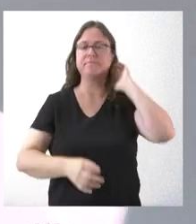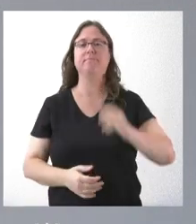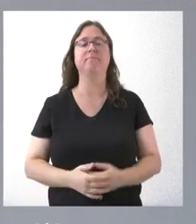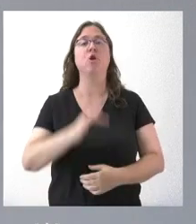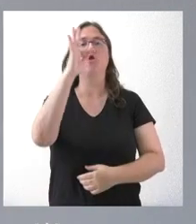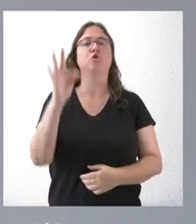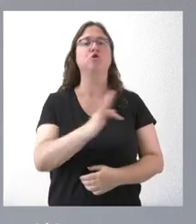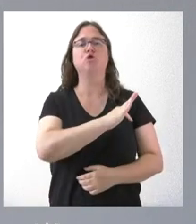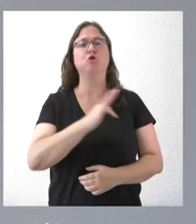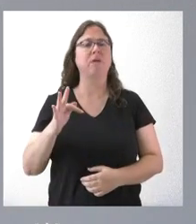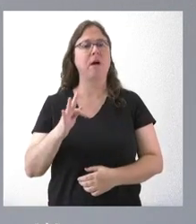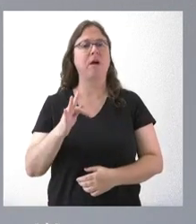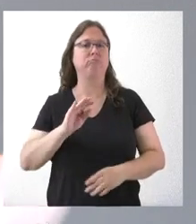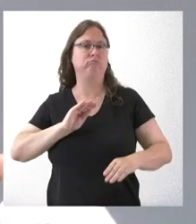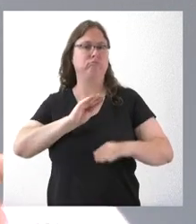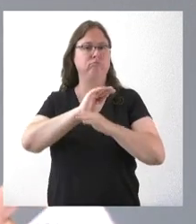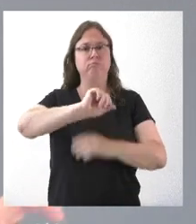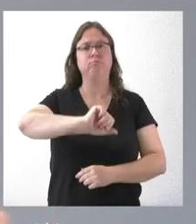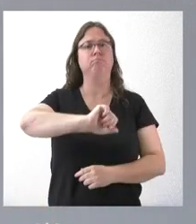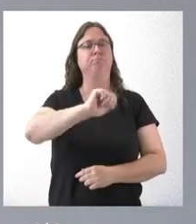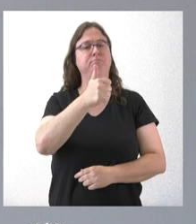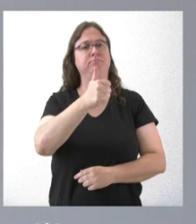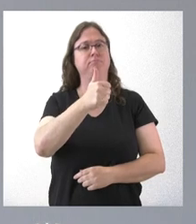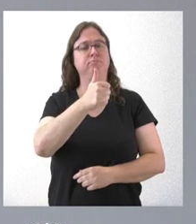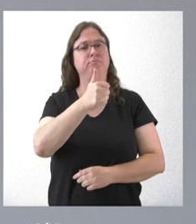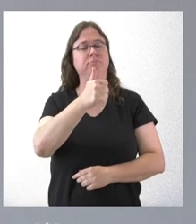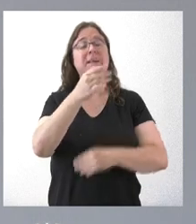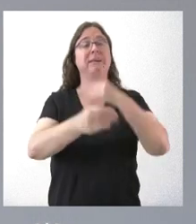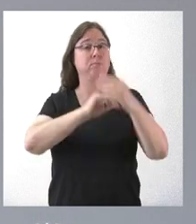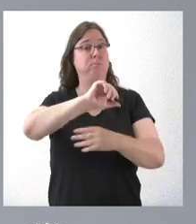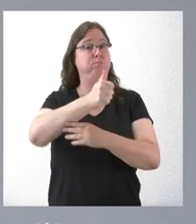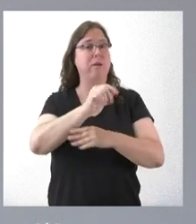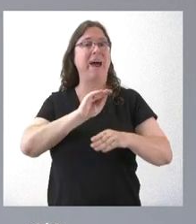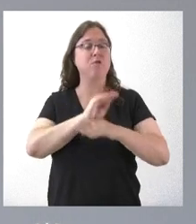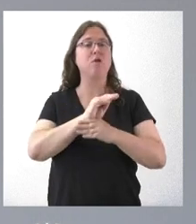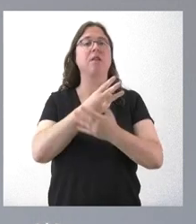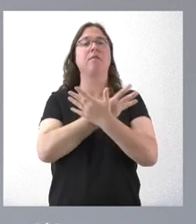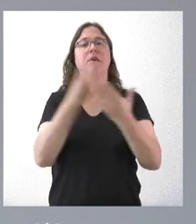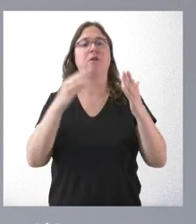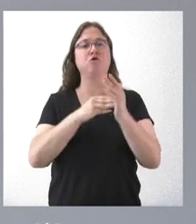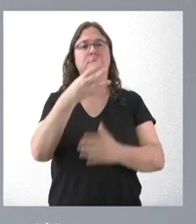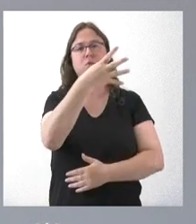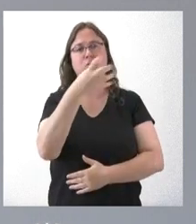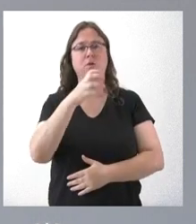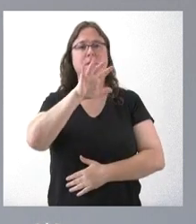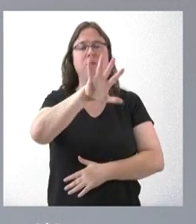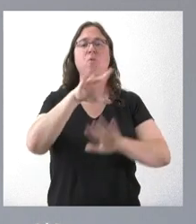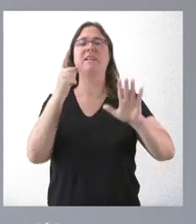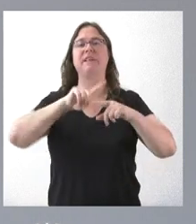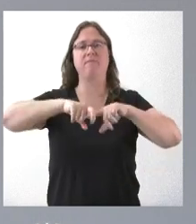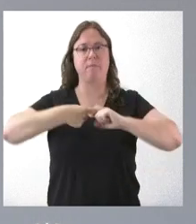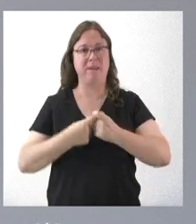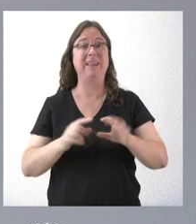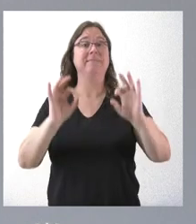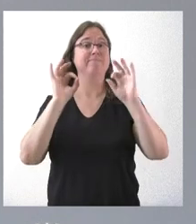total estamos hablando de que se han resuelto y se han concedido ayudas a 18.456 familias y,